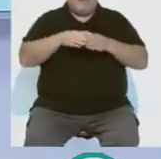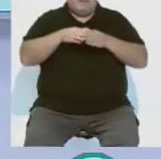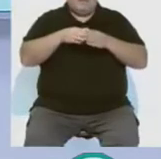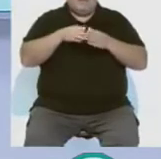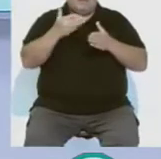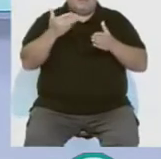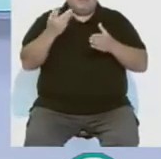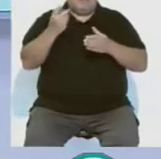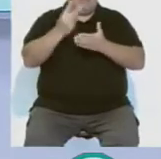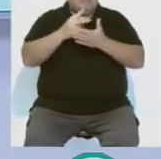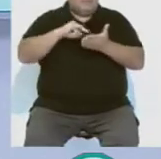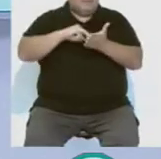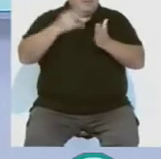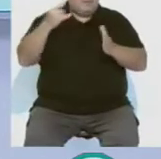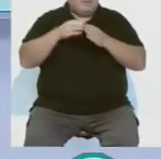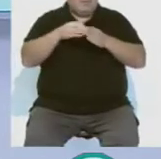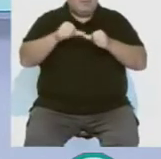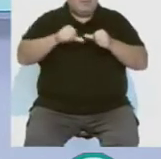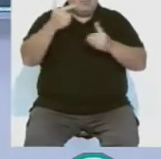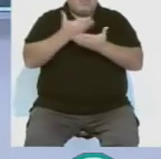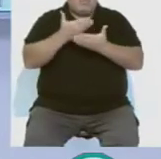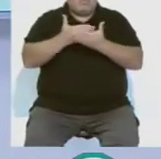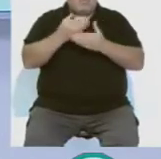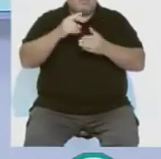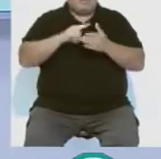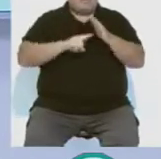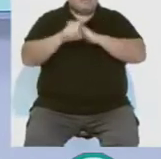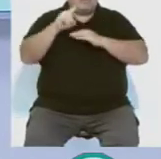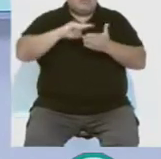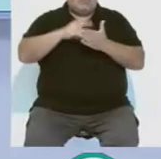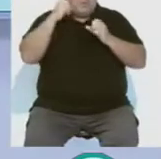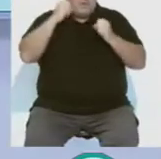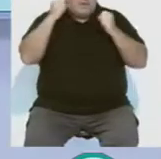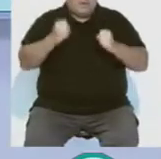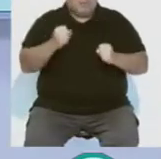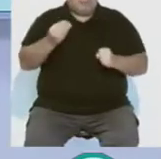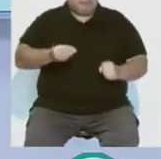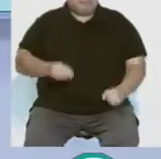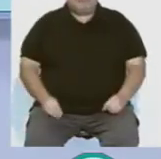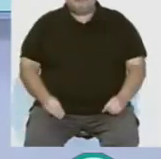ante un reto tecnológico, las corbetas ponen a prueba un desarrollo de ingeniería del más alto nivel.